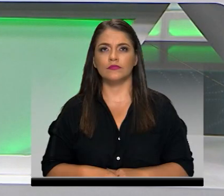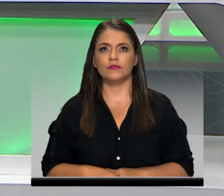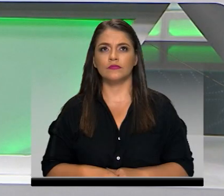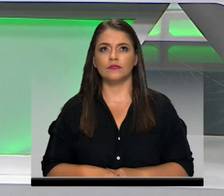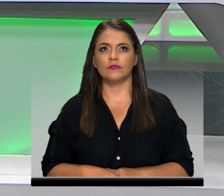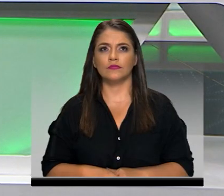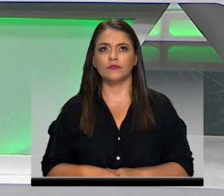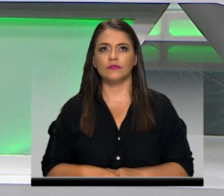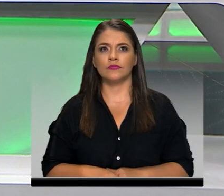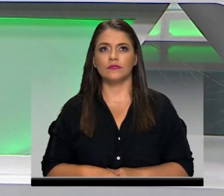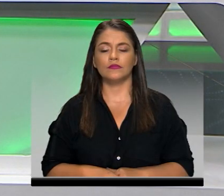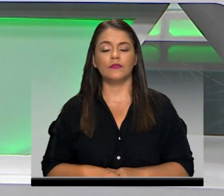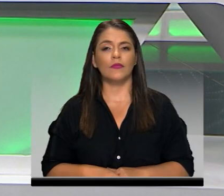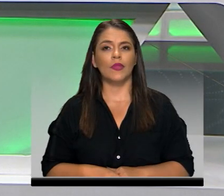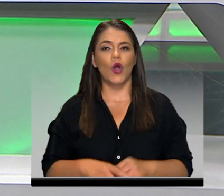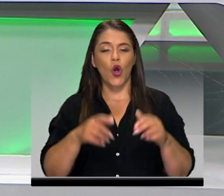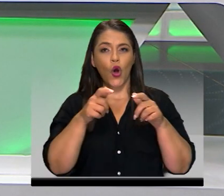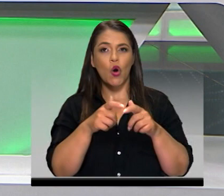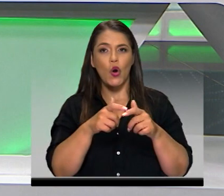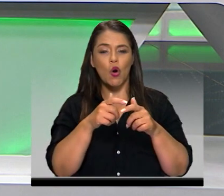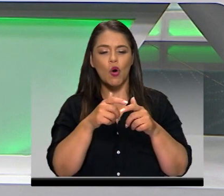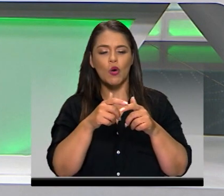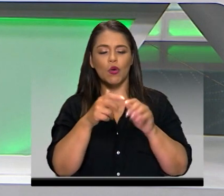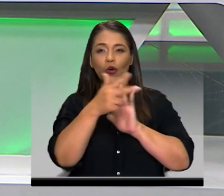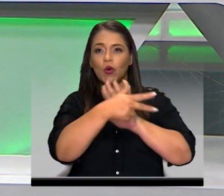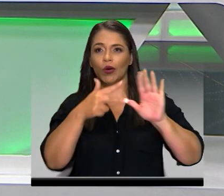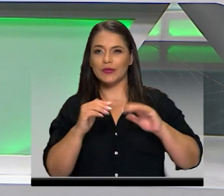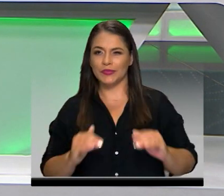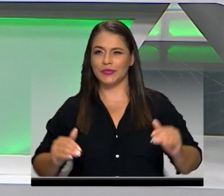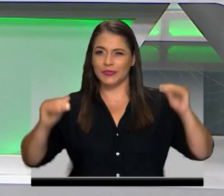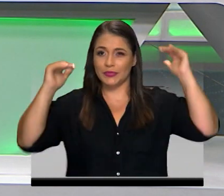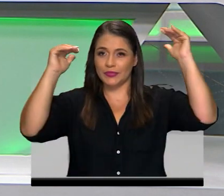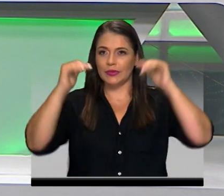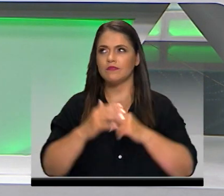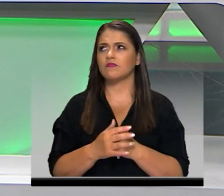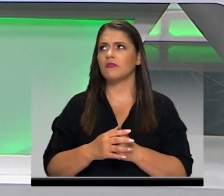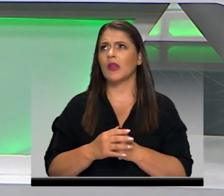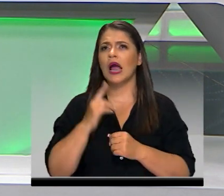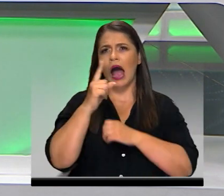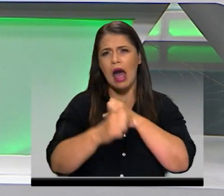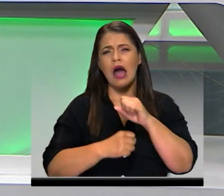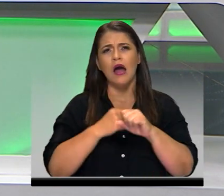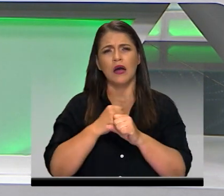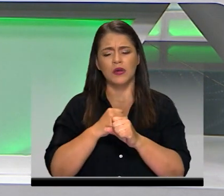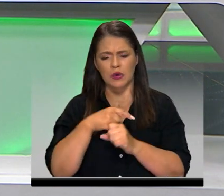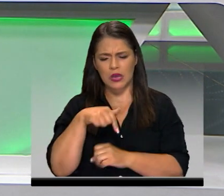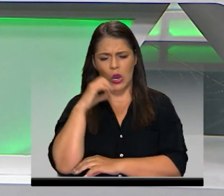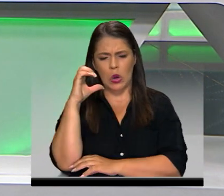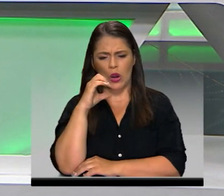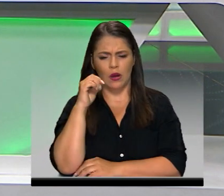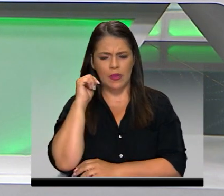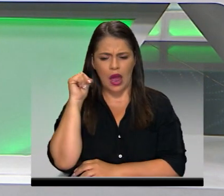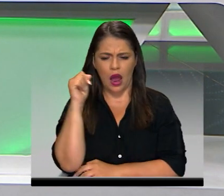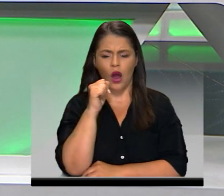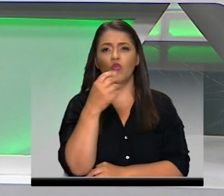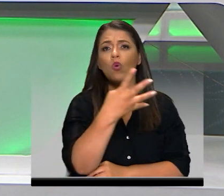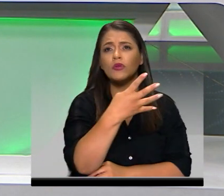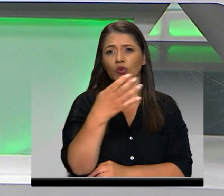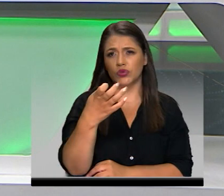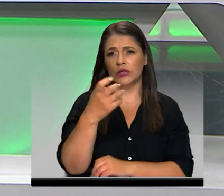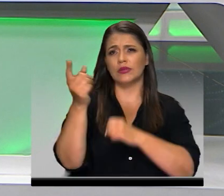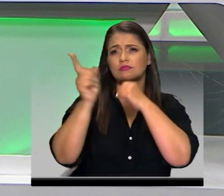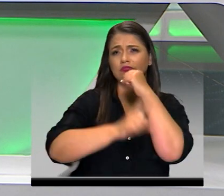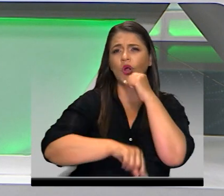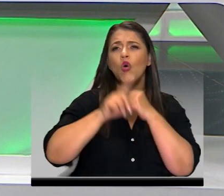Hasta el fallo de la Corte Constitucional, en Colombia cada año unas 400 mujeres eran llevadas ante la justicia por